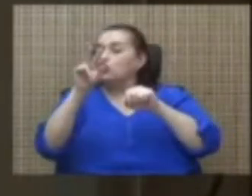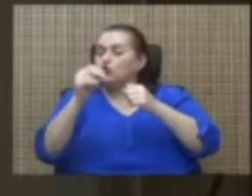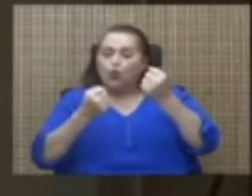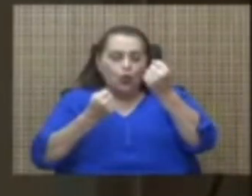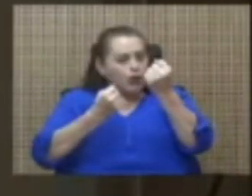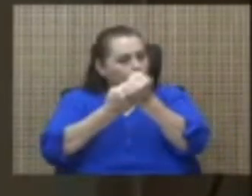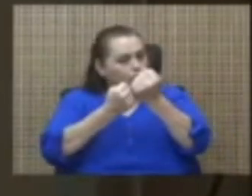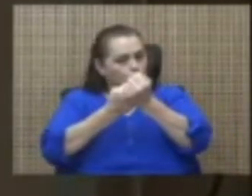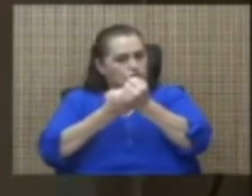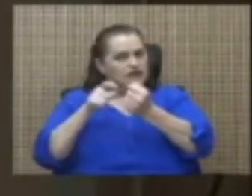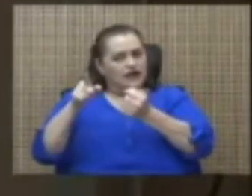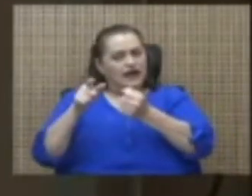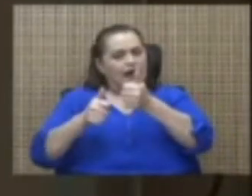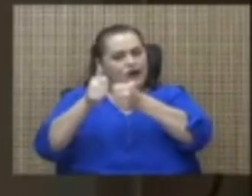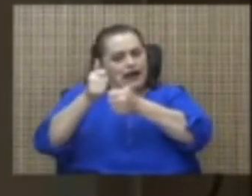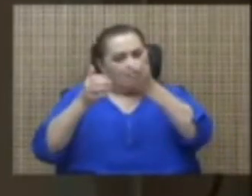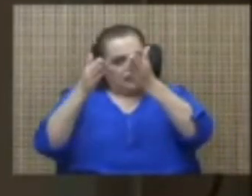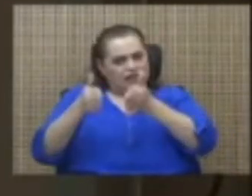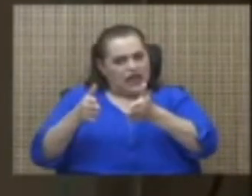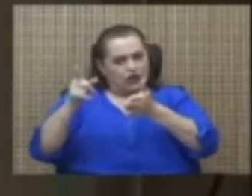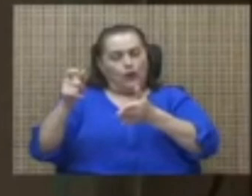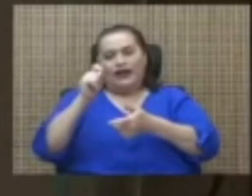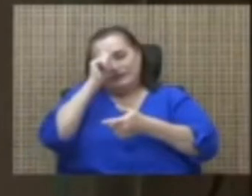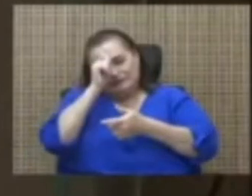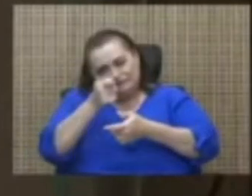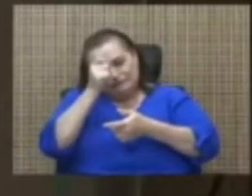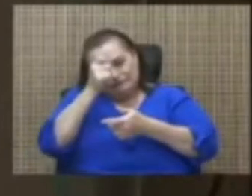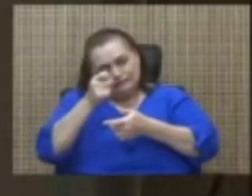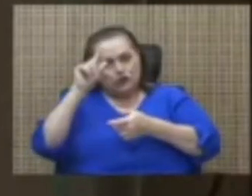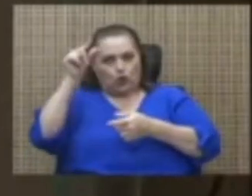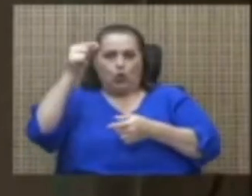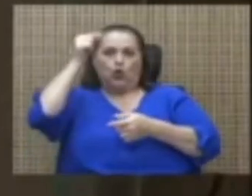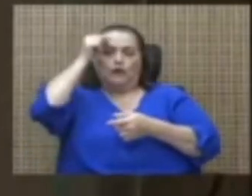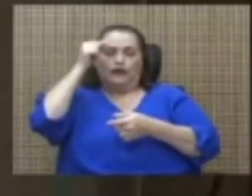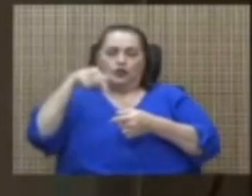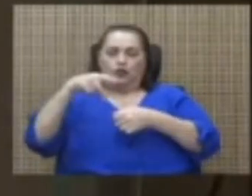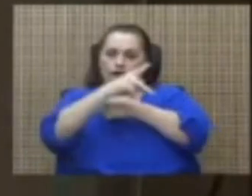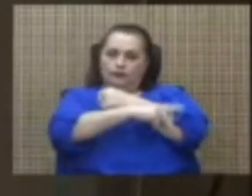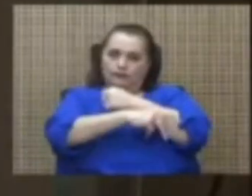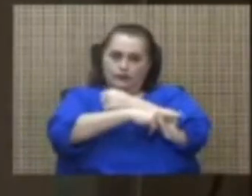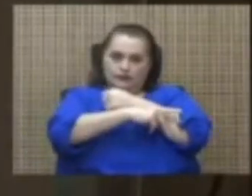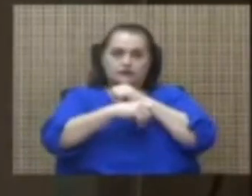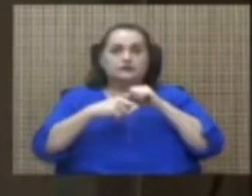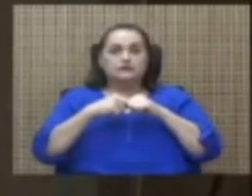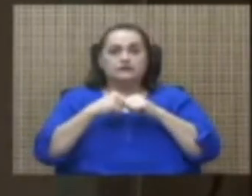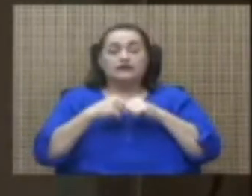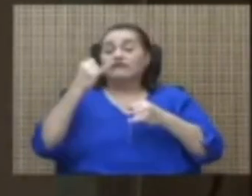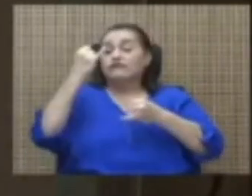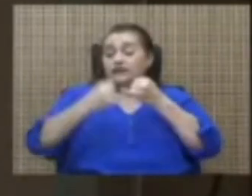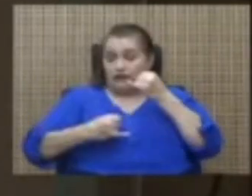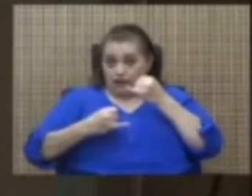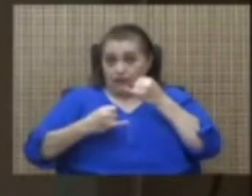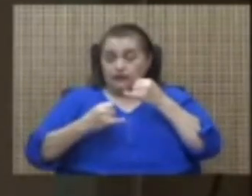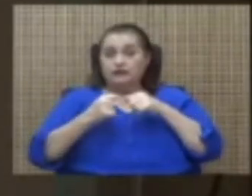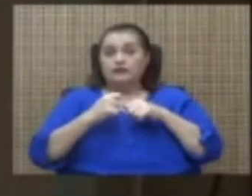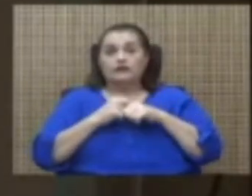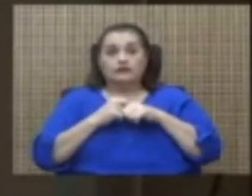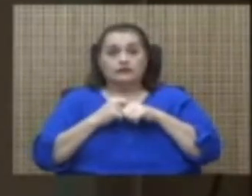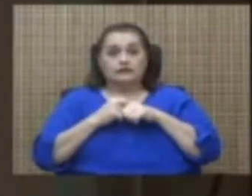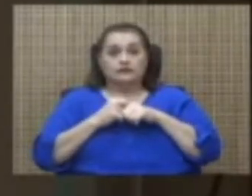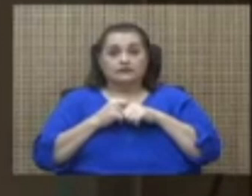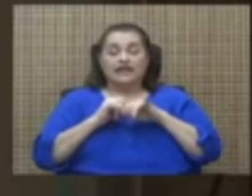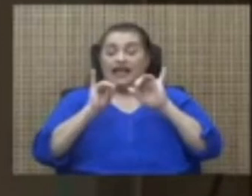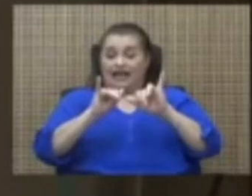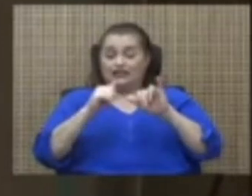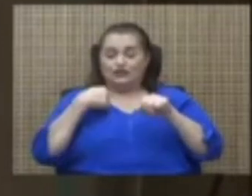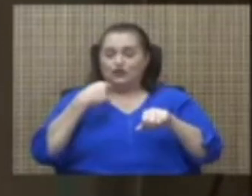un candidato que vaya a ser complaciente con el gobierno de la República. Y finalmente, y esto